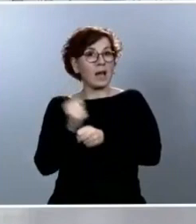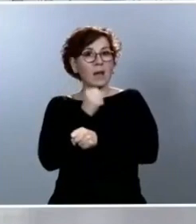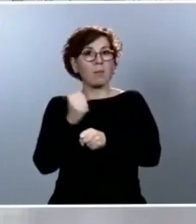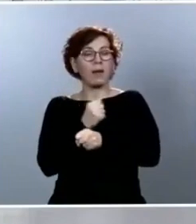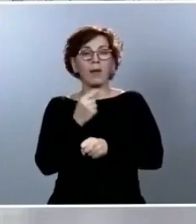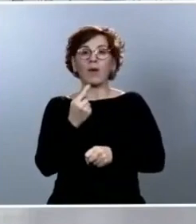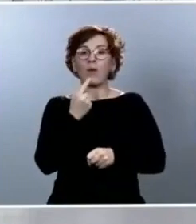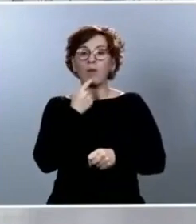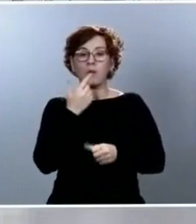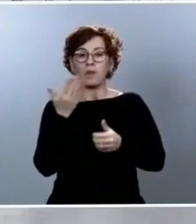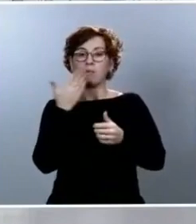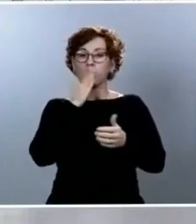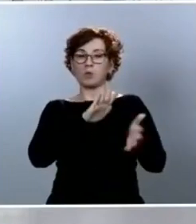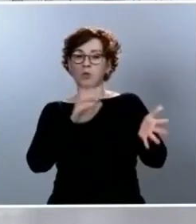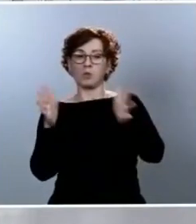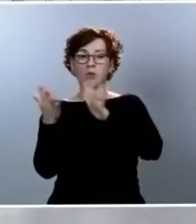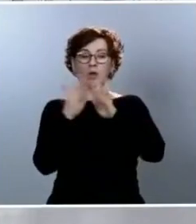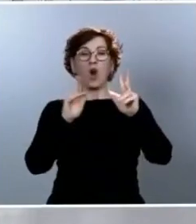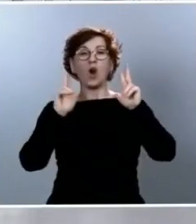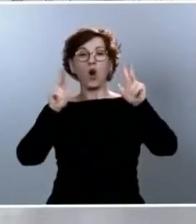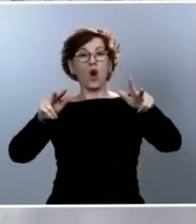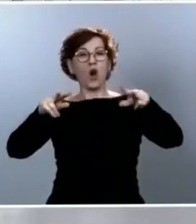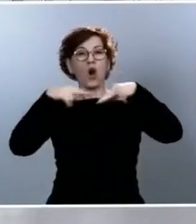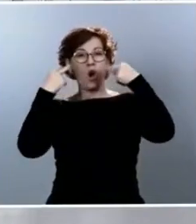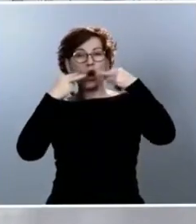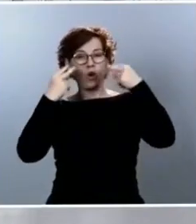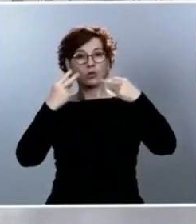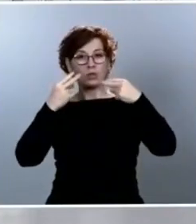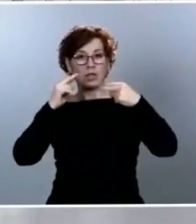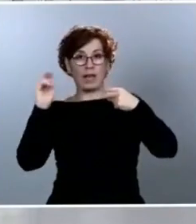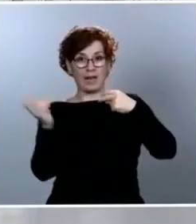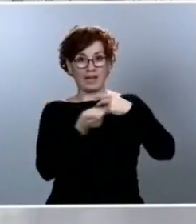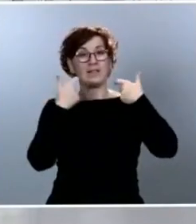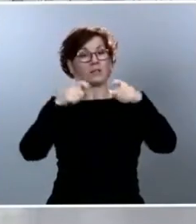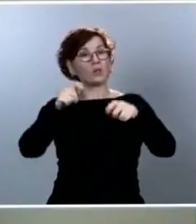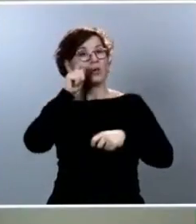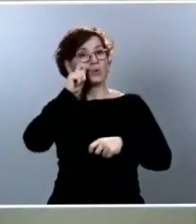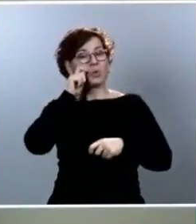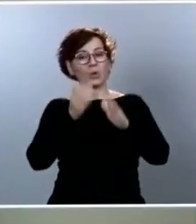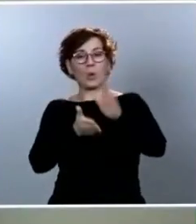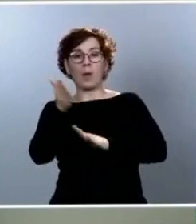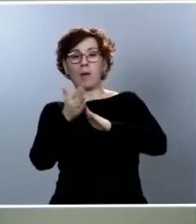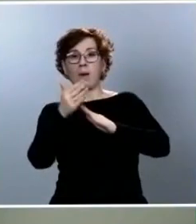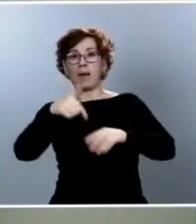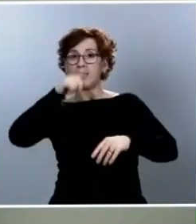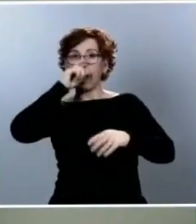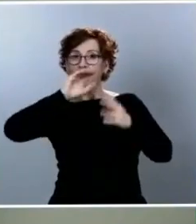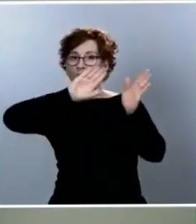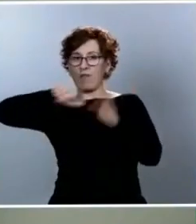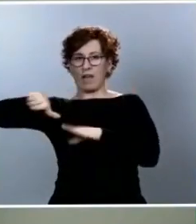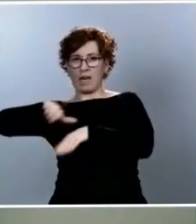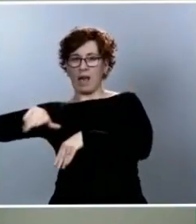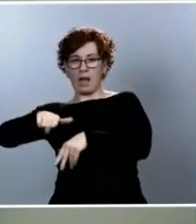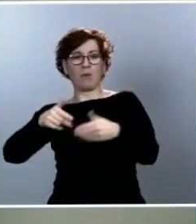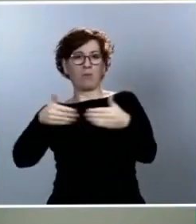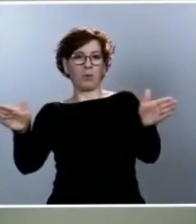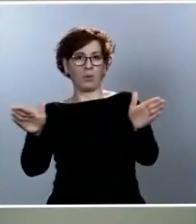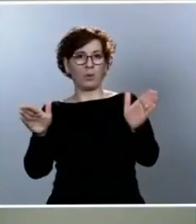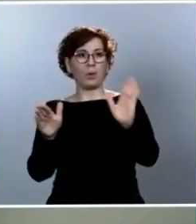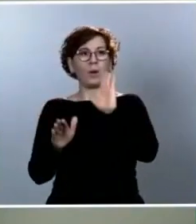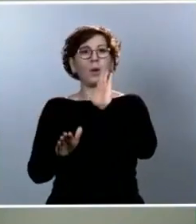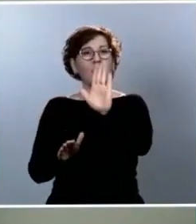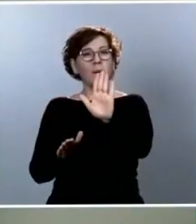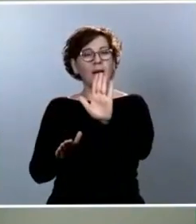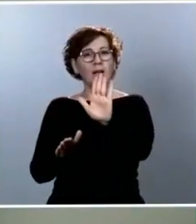la hostelería o del sector turístico hacia finales de año y no sé si estas declaraciones generan un poco de